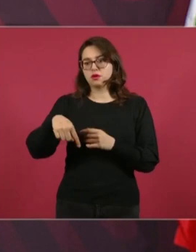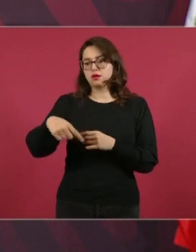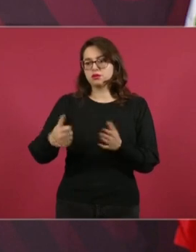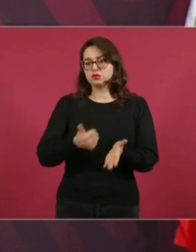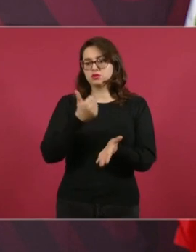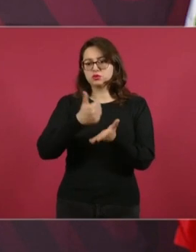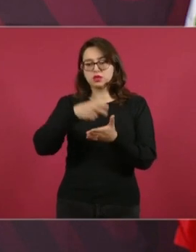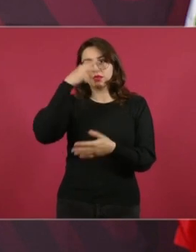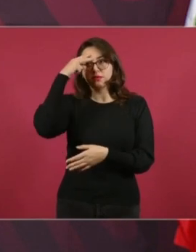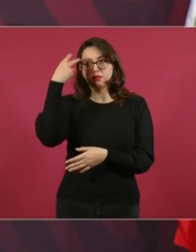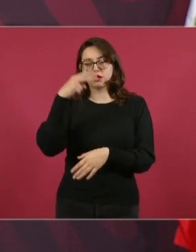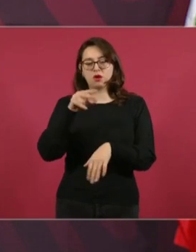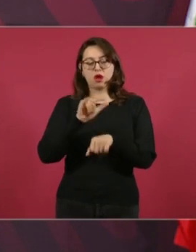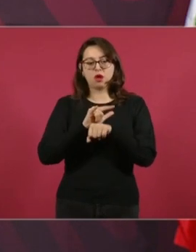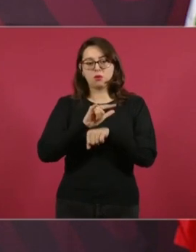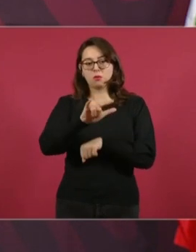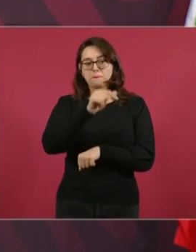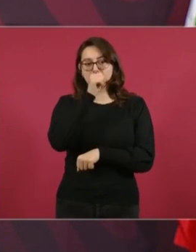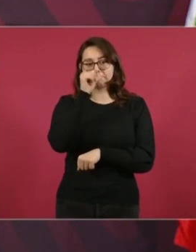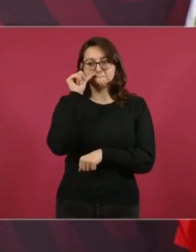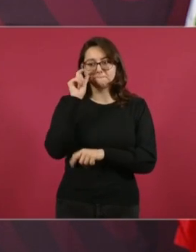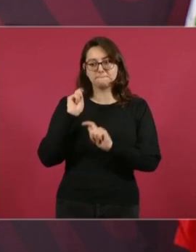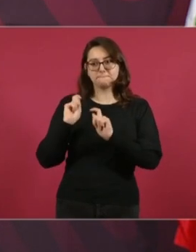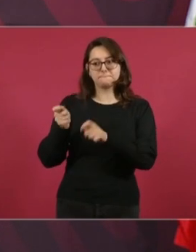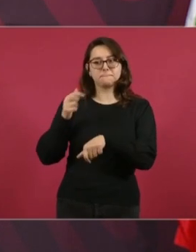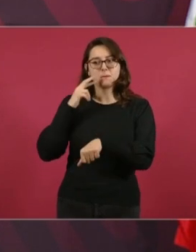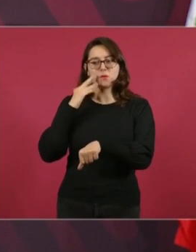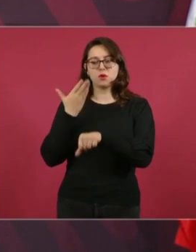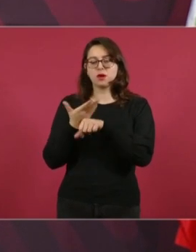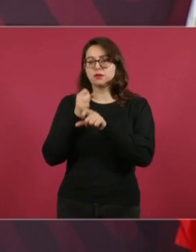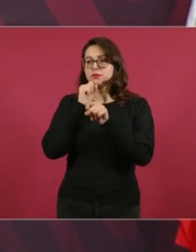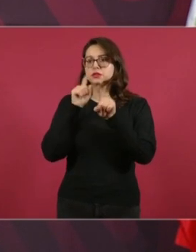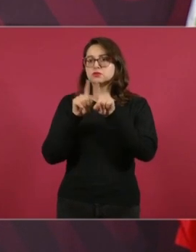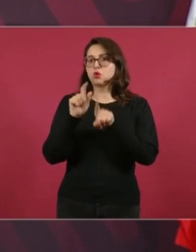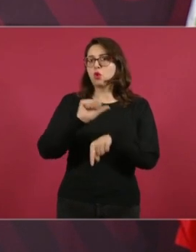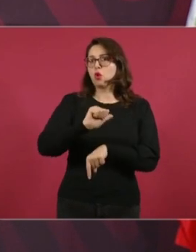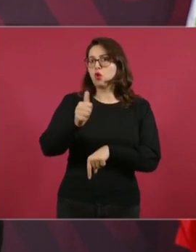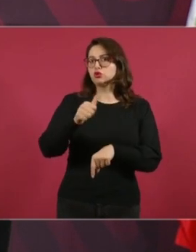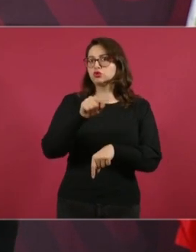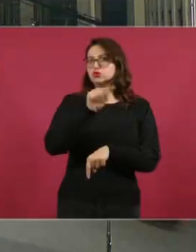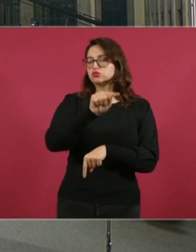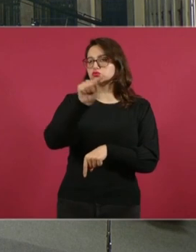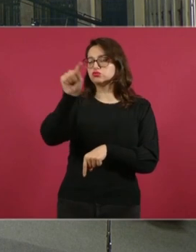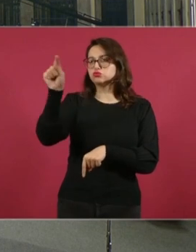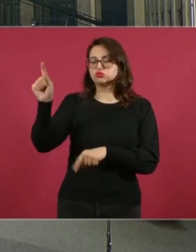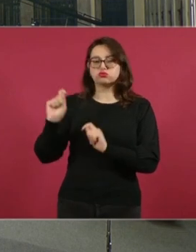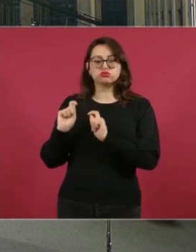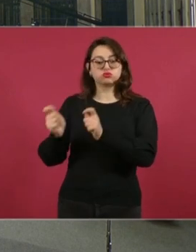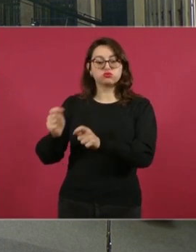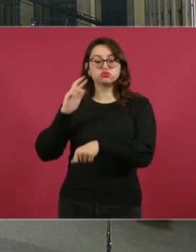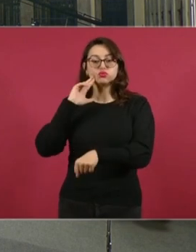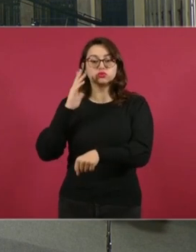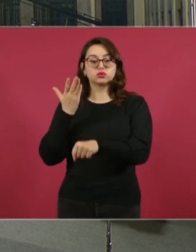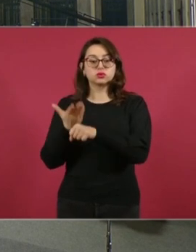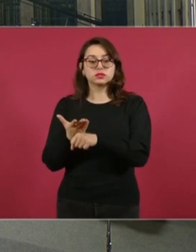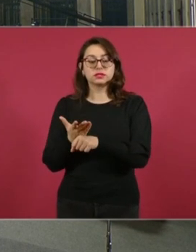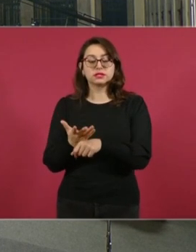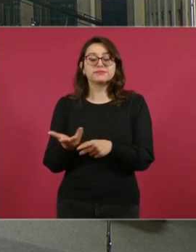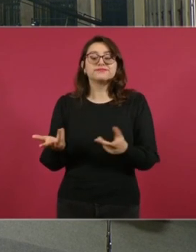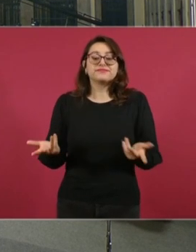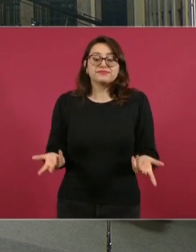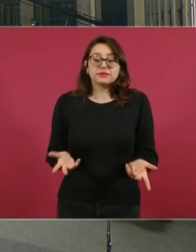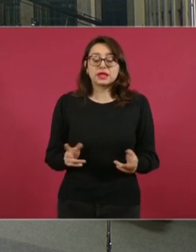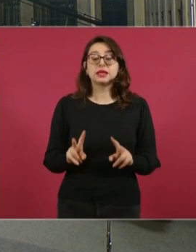aeropuertos. Y también lo que hablabas de los